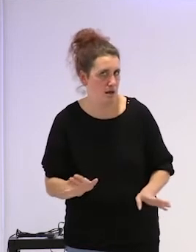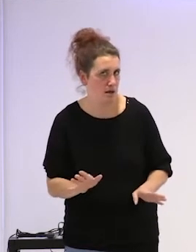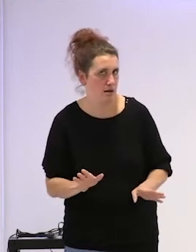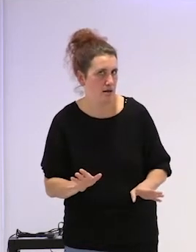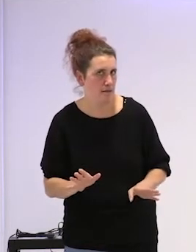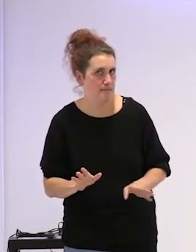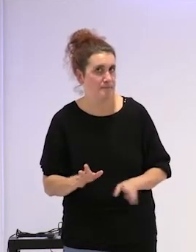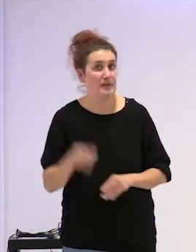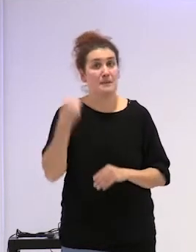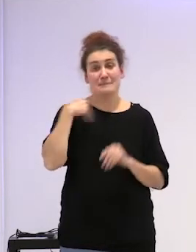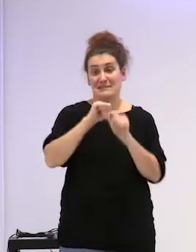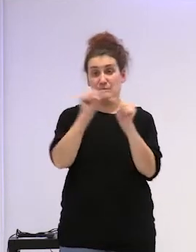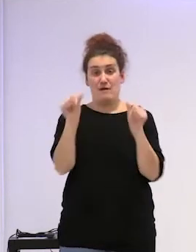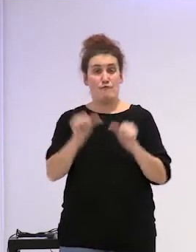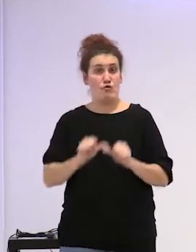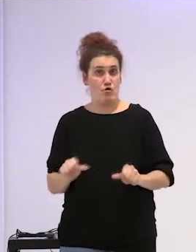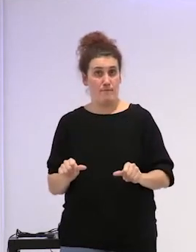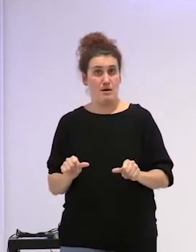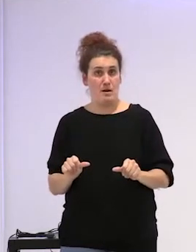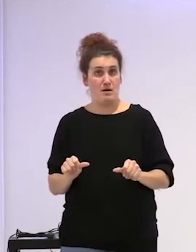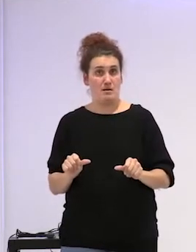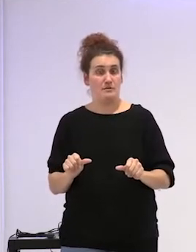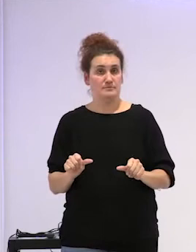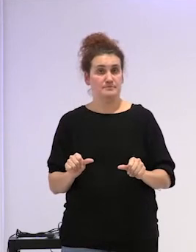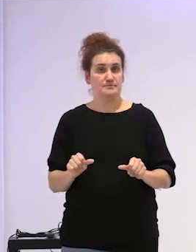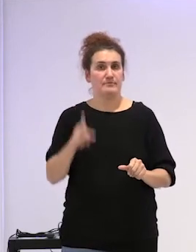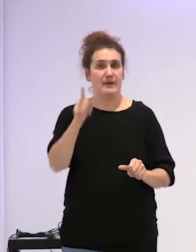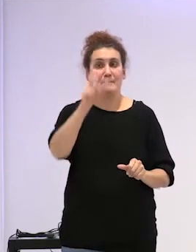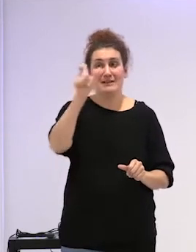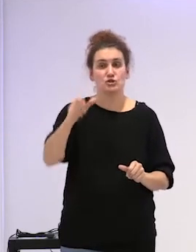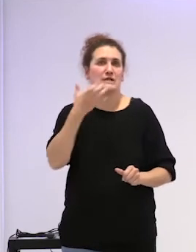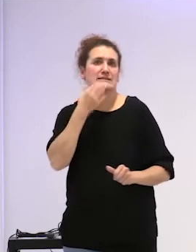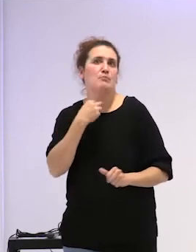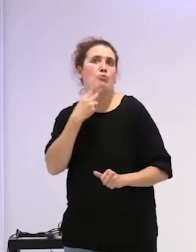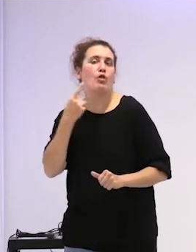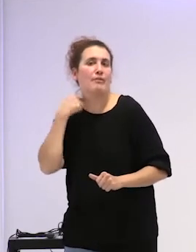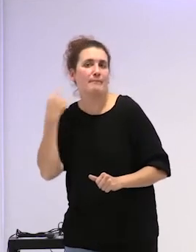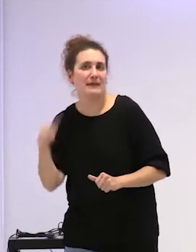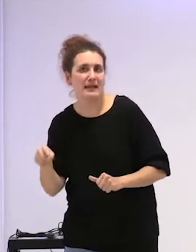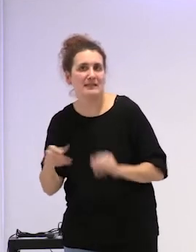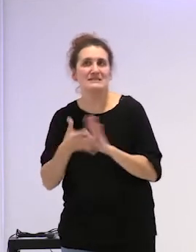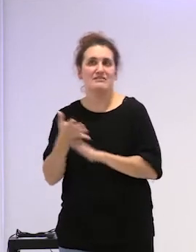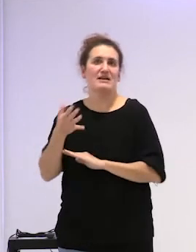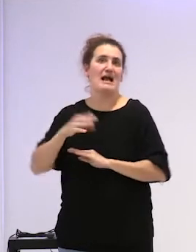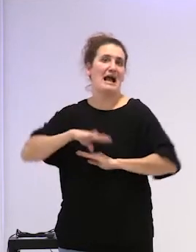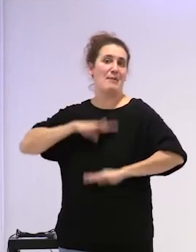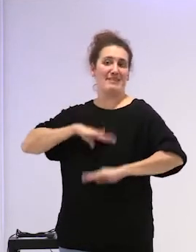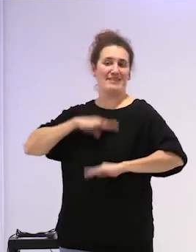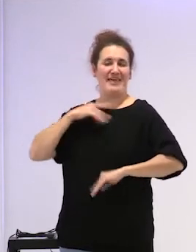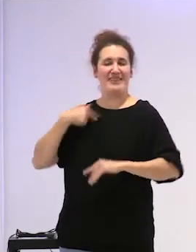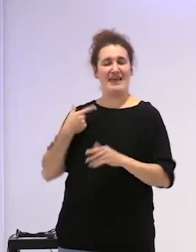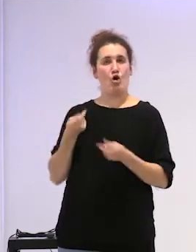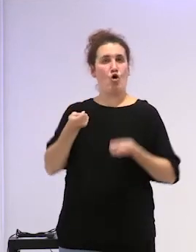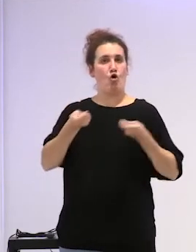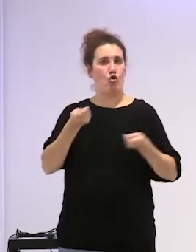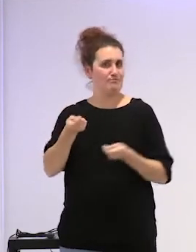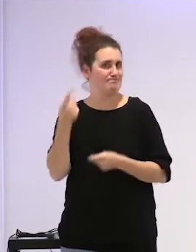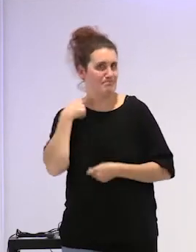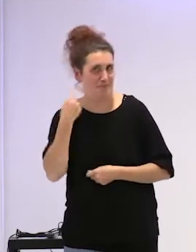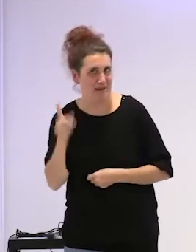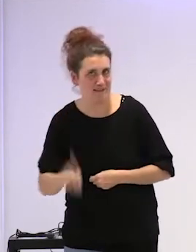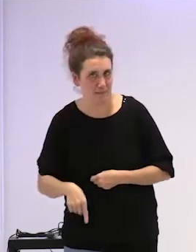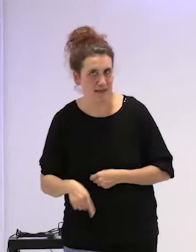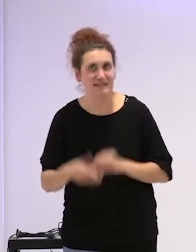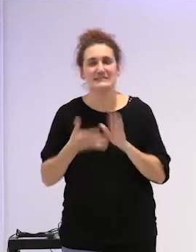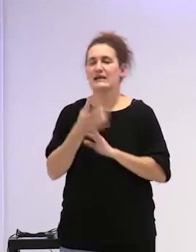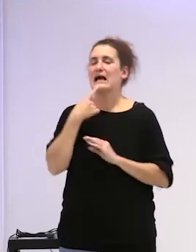del mismo modo que pierde su propia voz en muchas ocasiones por lo tanto pierde la capacidad de agencia se le dice constantemente